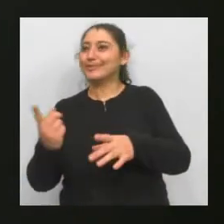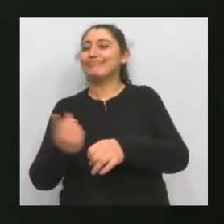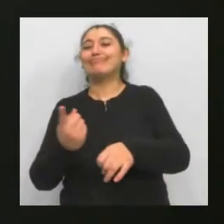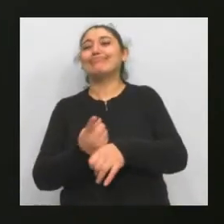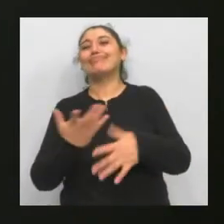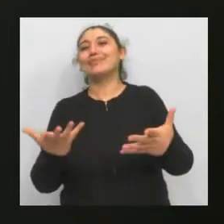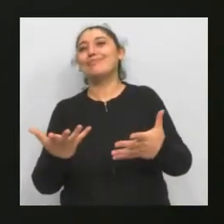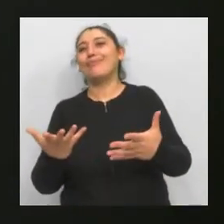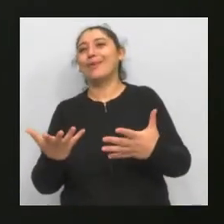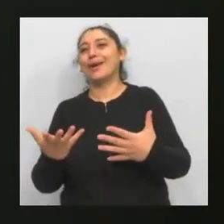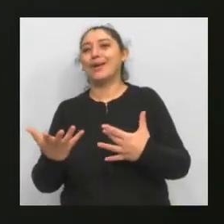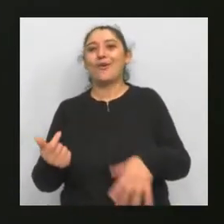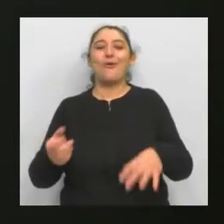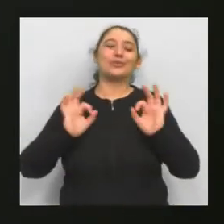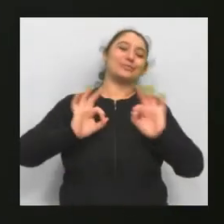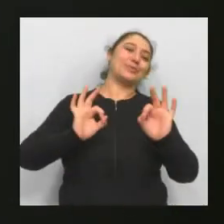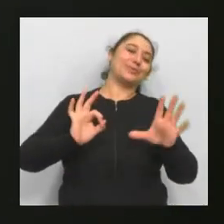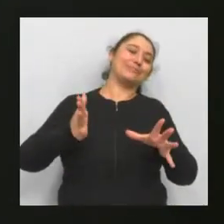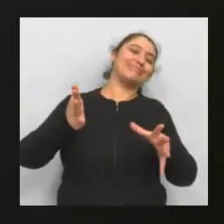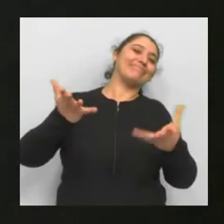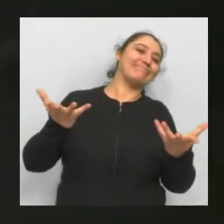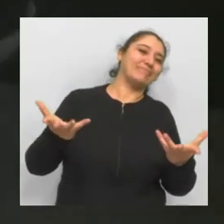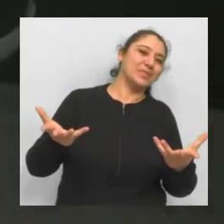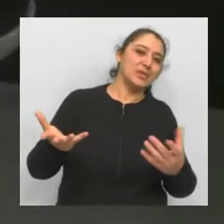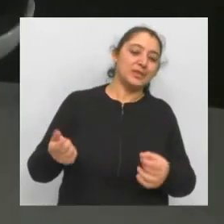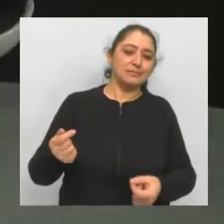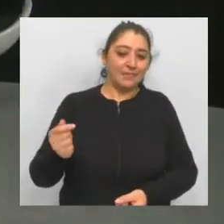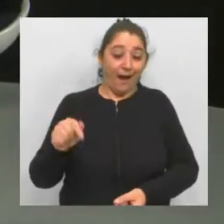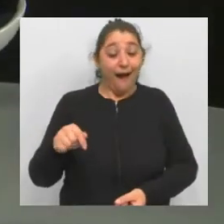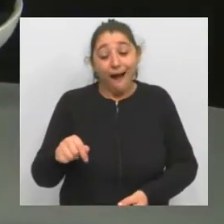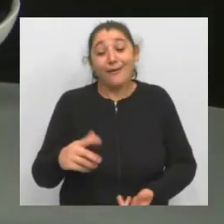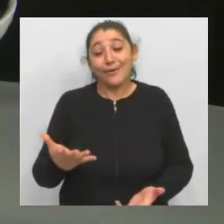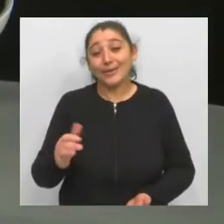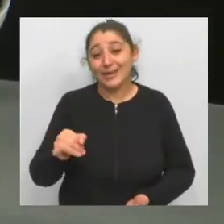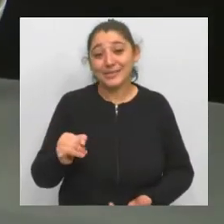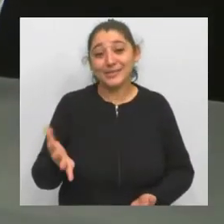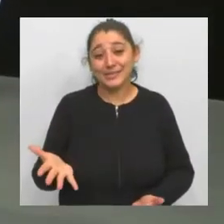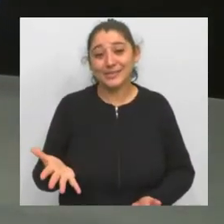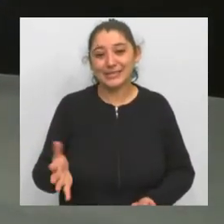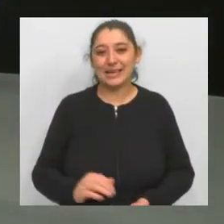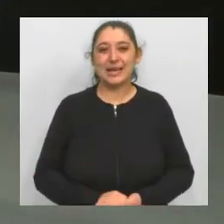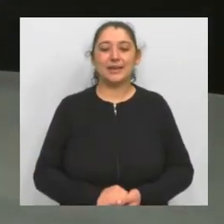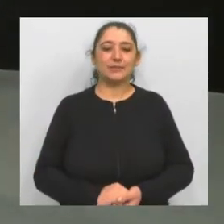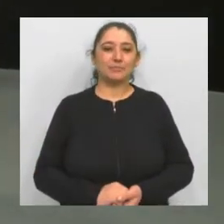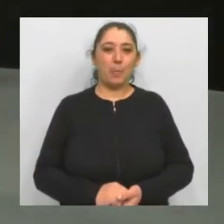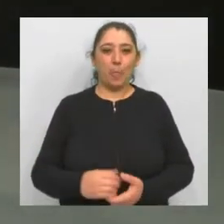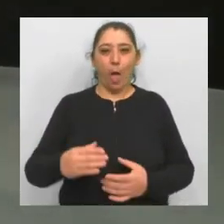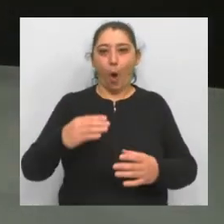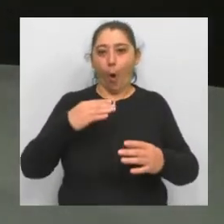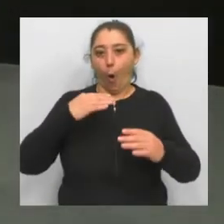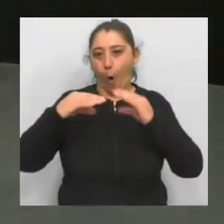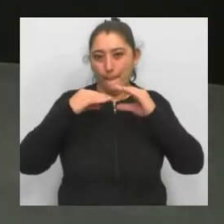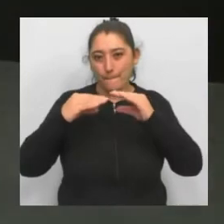para el verano. No se da ese gustito, ¿no es cierto? Ese, conversé con varios escritores